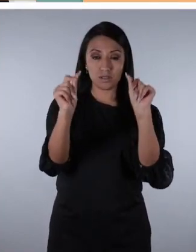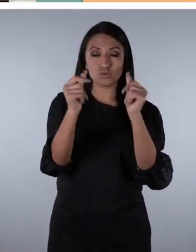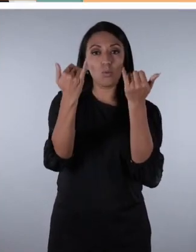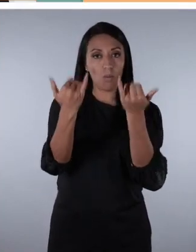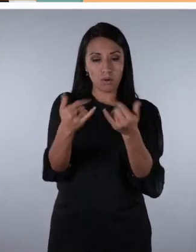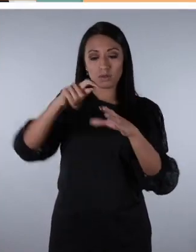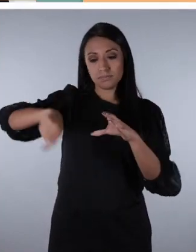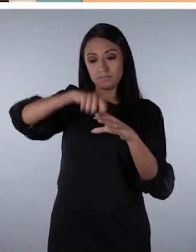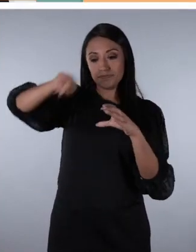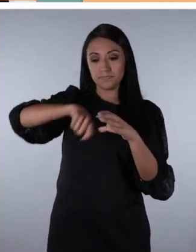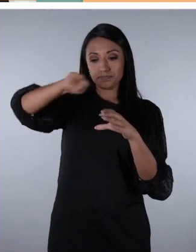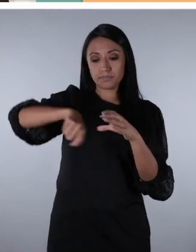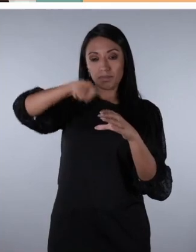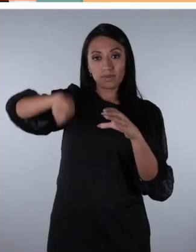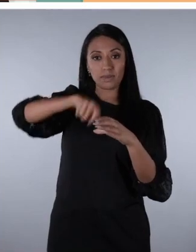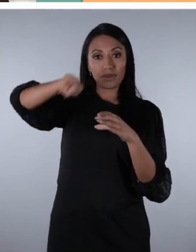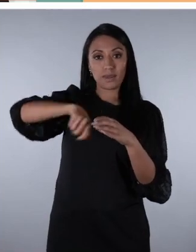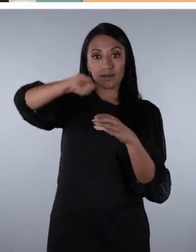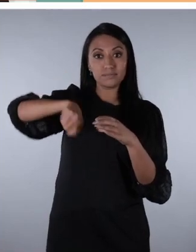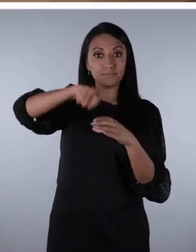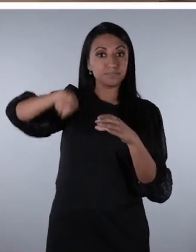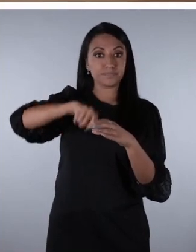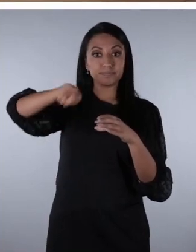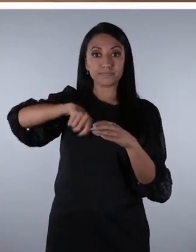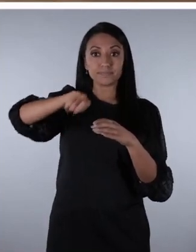Listo. Mezclamos y está casi listo.